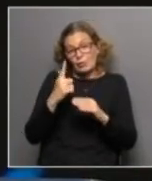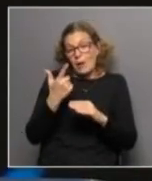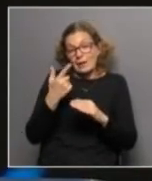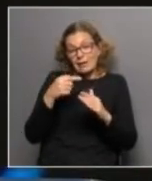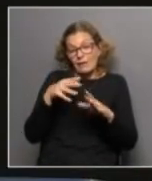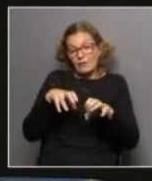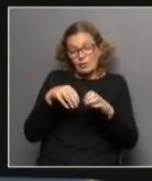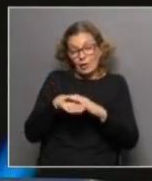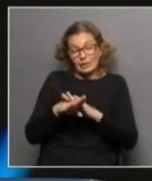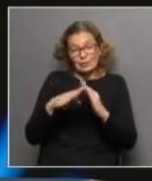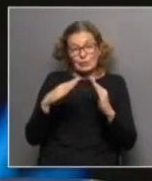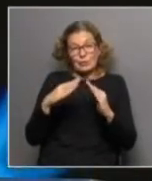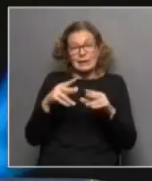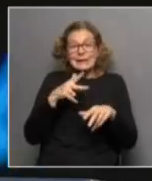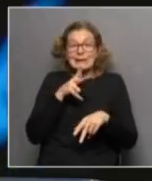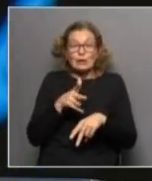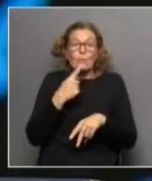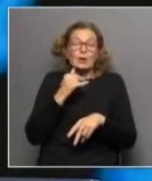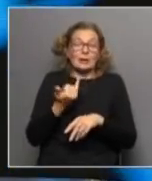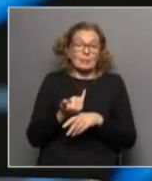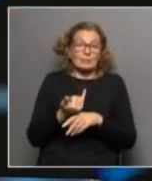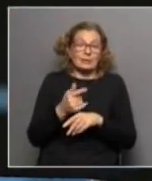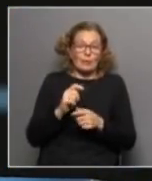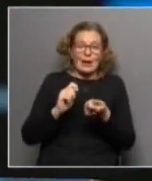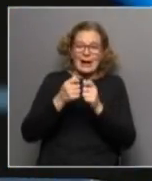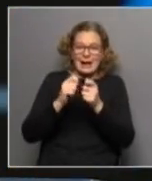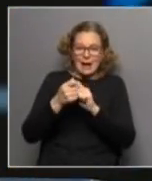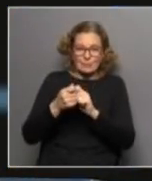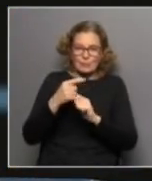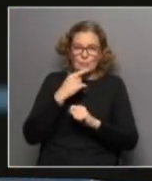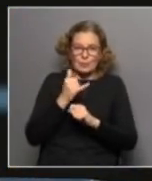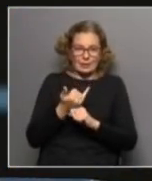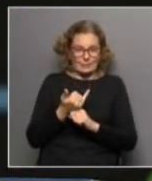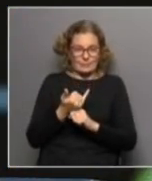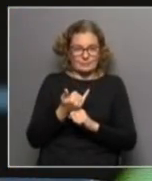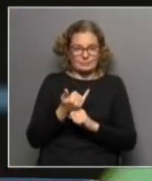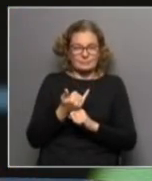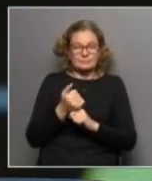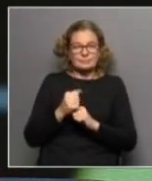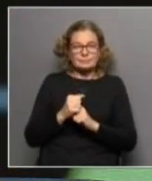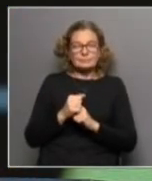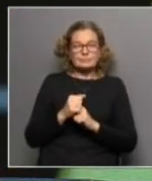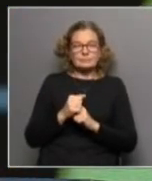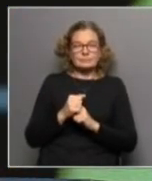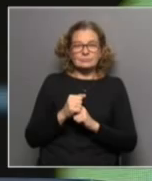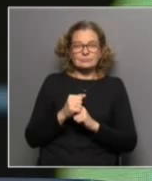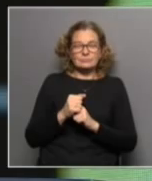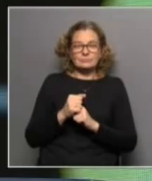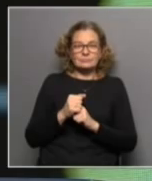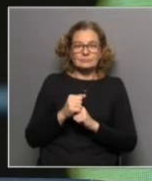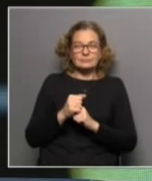niños. Entonces, eso ya genera alteraciones en las restricciones a las que pueden acceder. Mira,